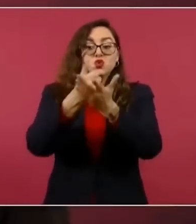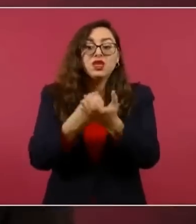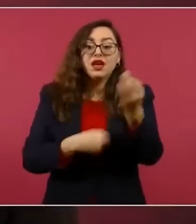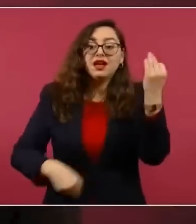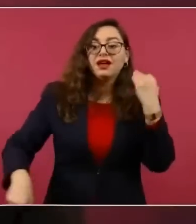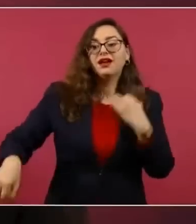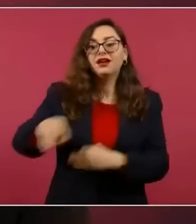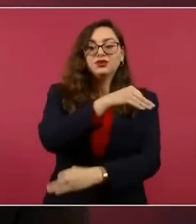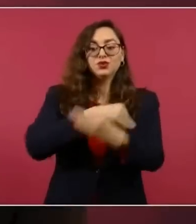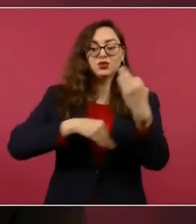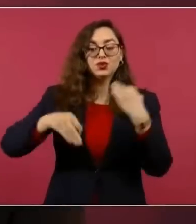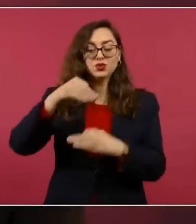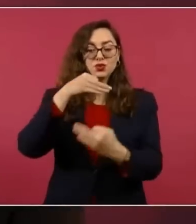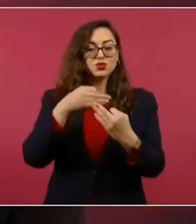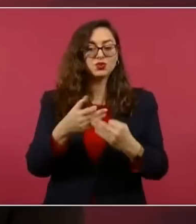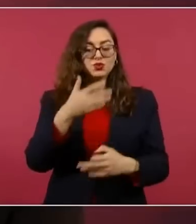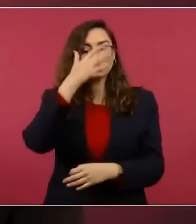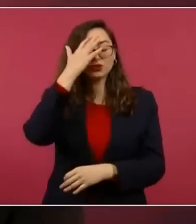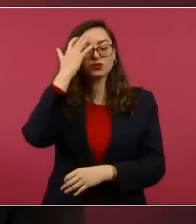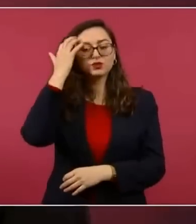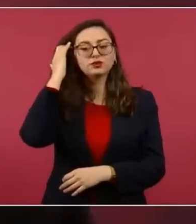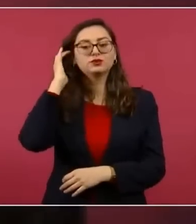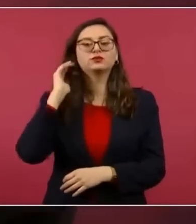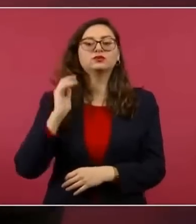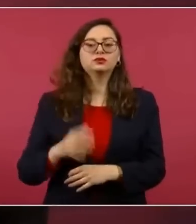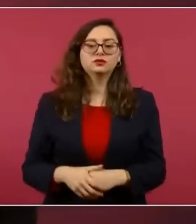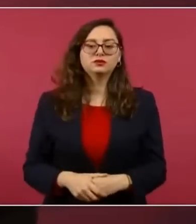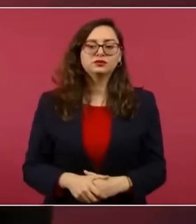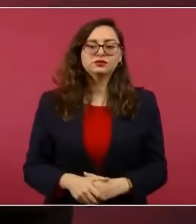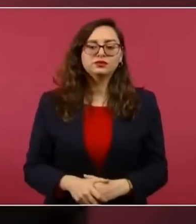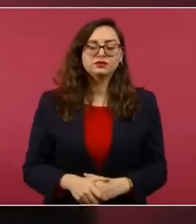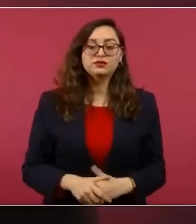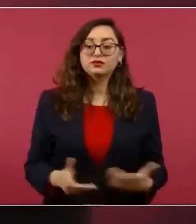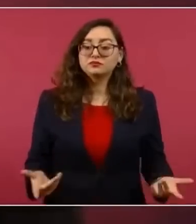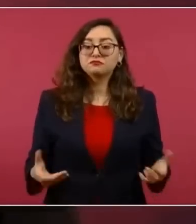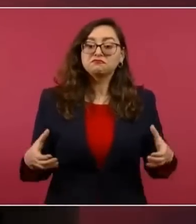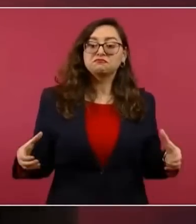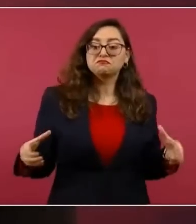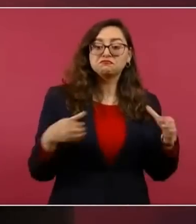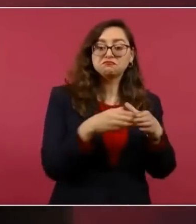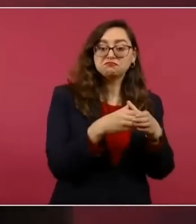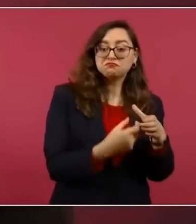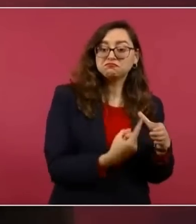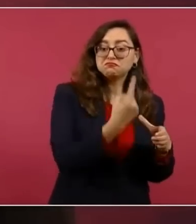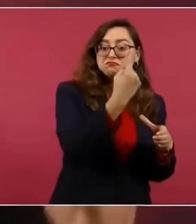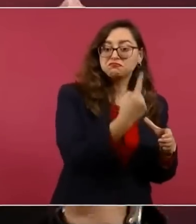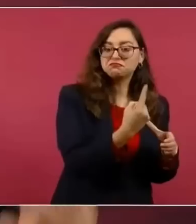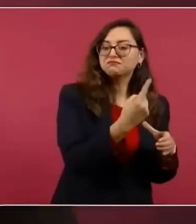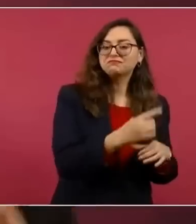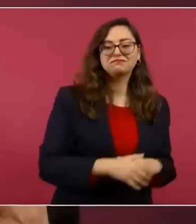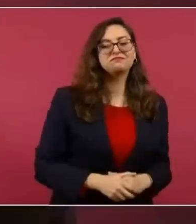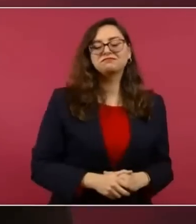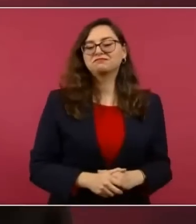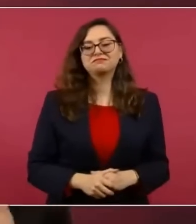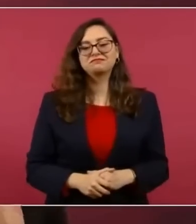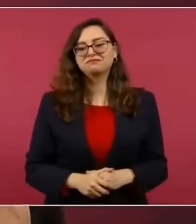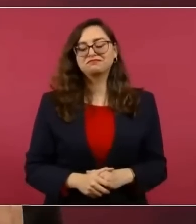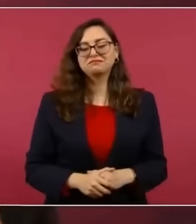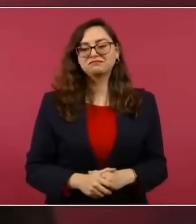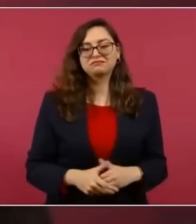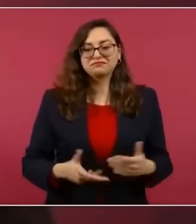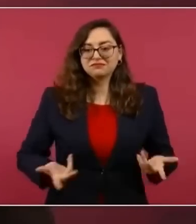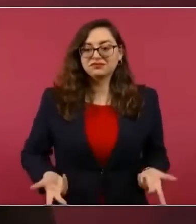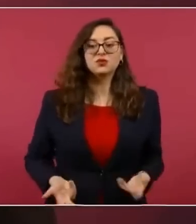beneficio de todos, no nada más de un grupo. ya no podíamos